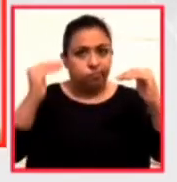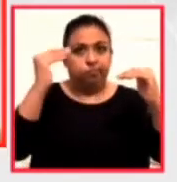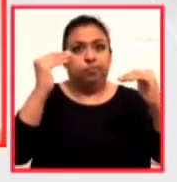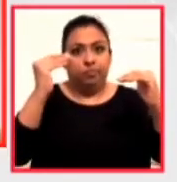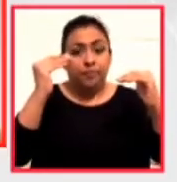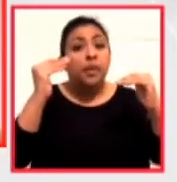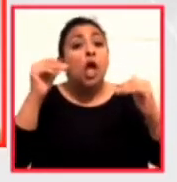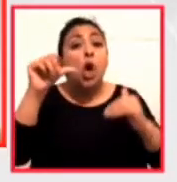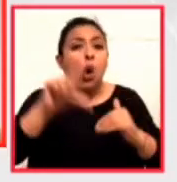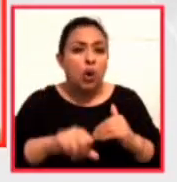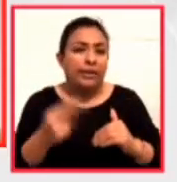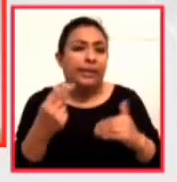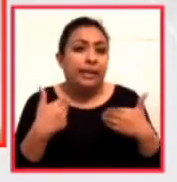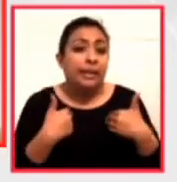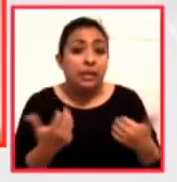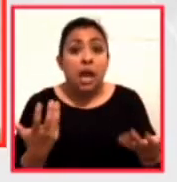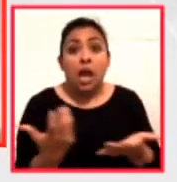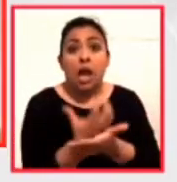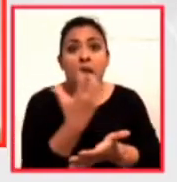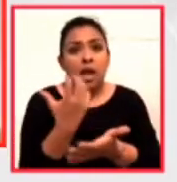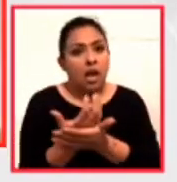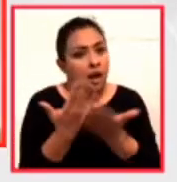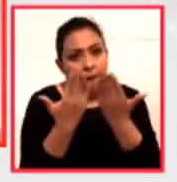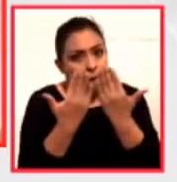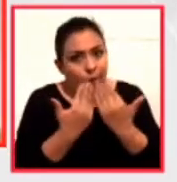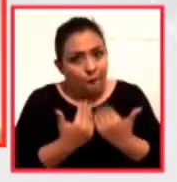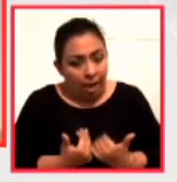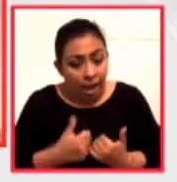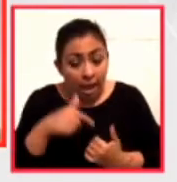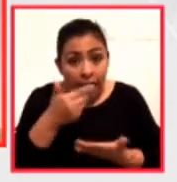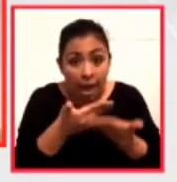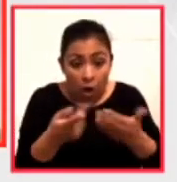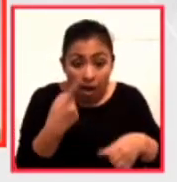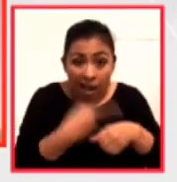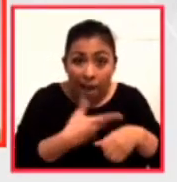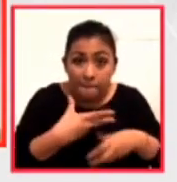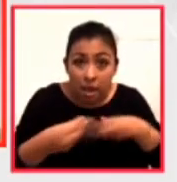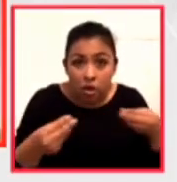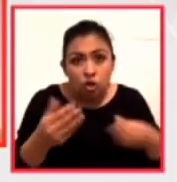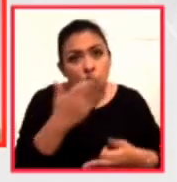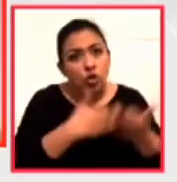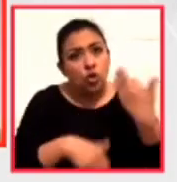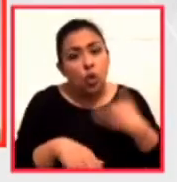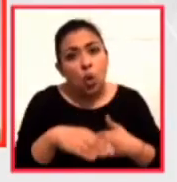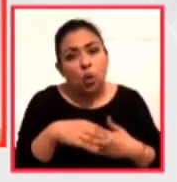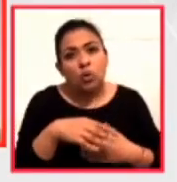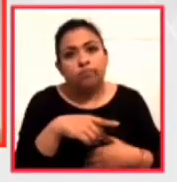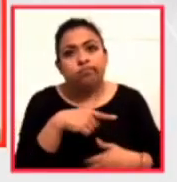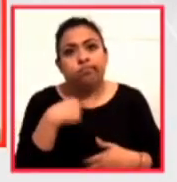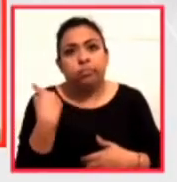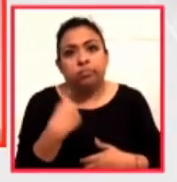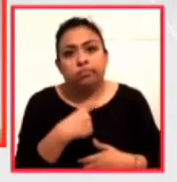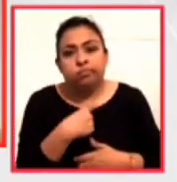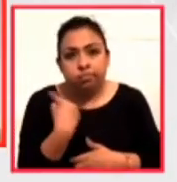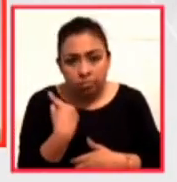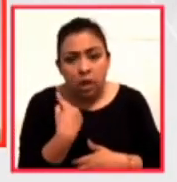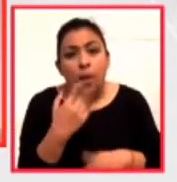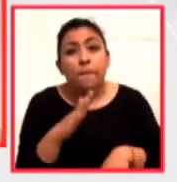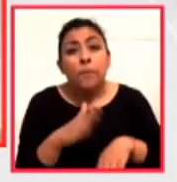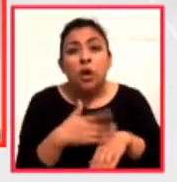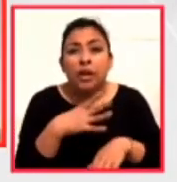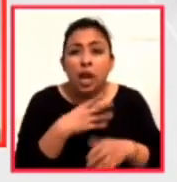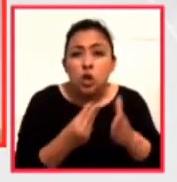En esta pandemia todos son perdedores, porque más allá de la posibilidad de la construcción de una nueva